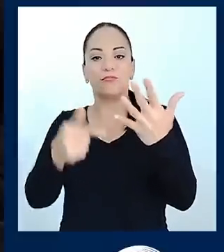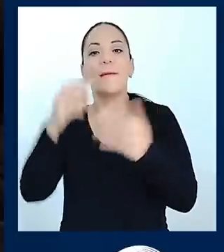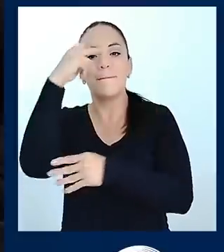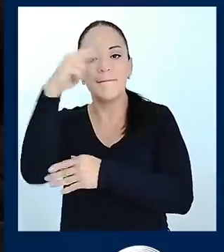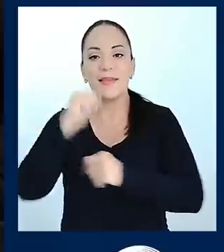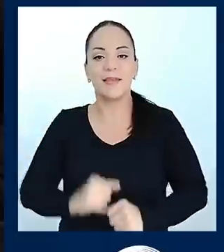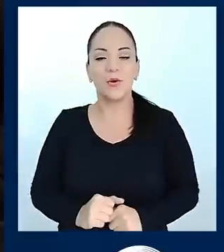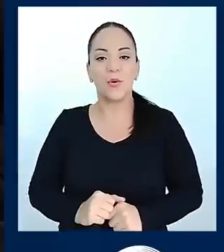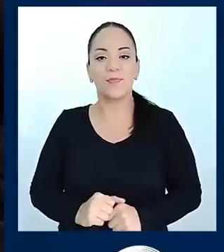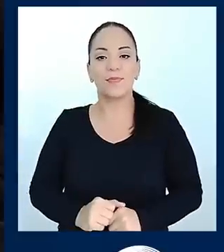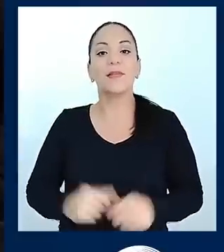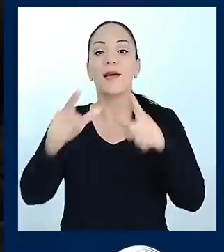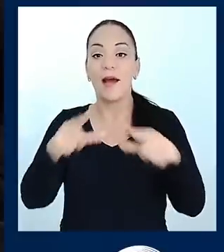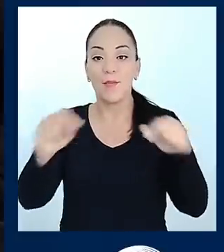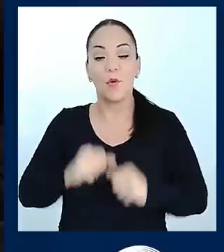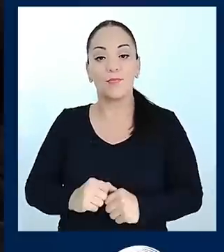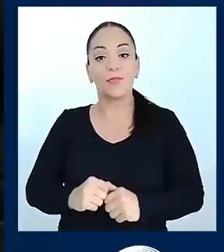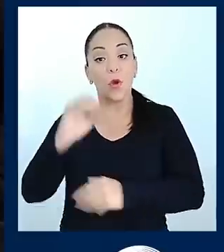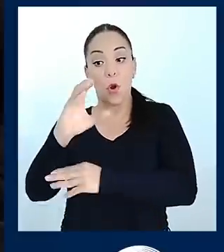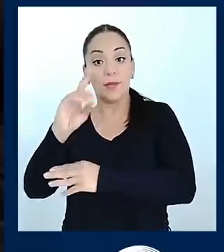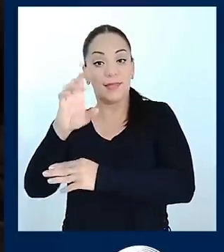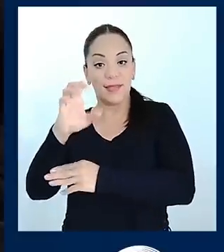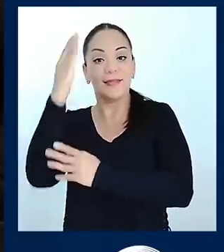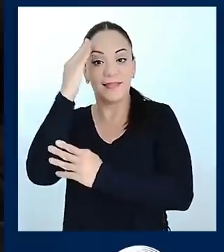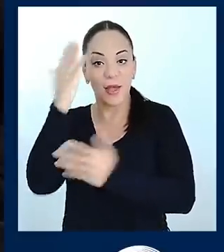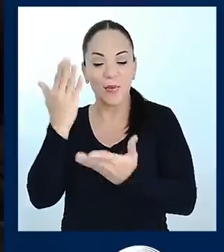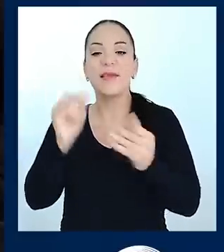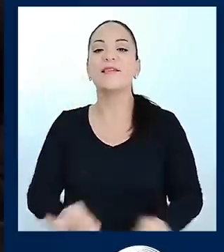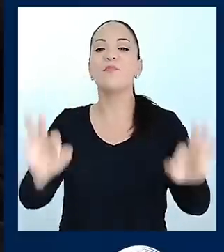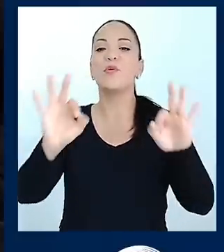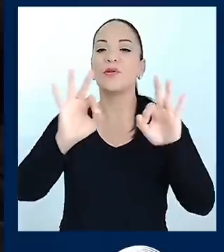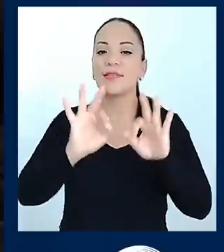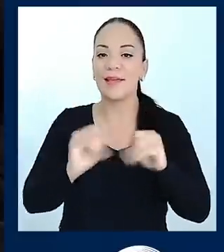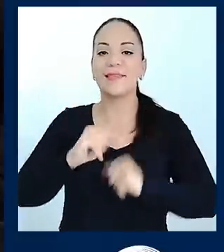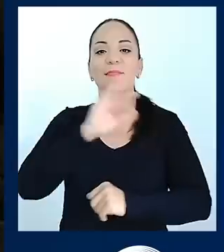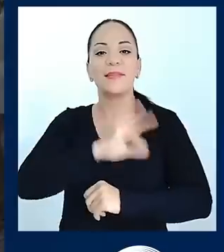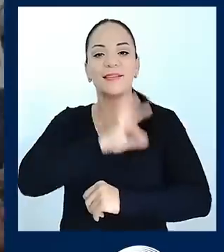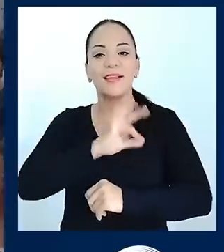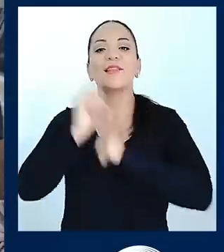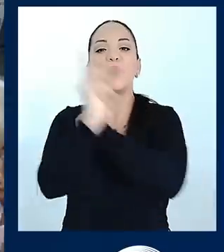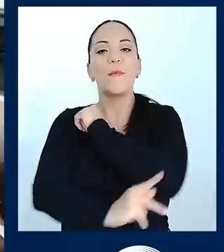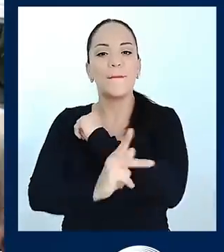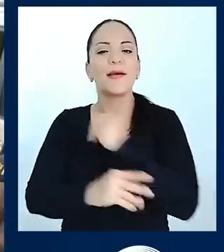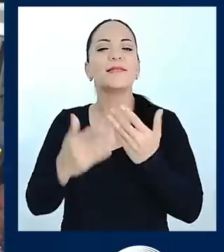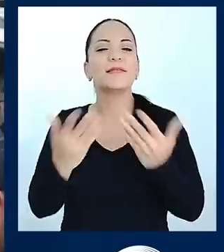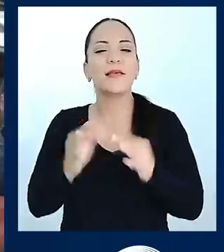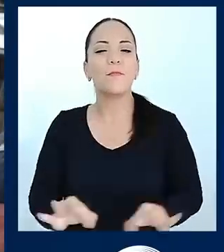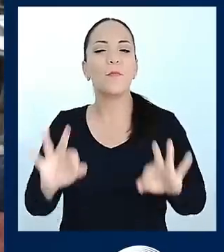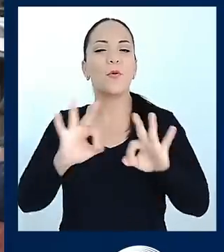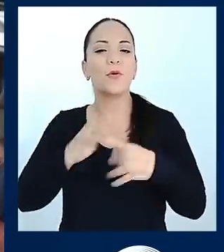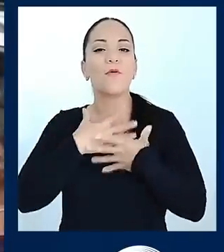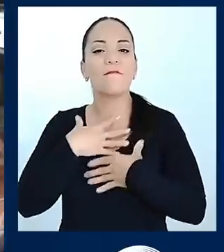que la OCDE sabe que es importante para el bienestar de una nación es la confianza del pueblo